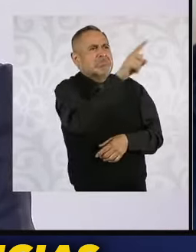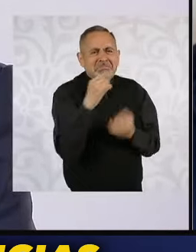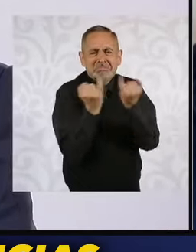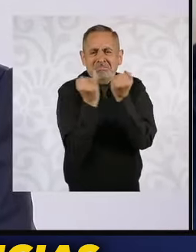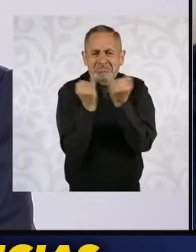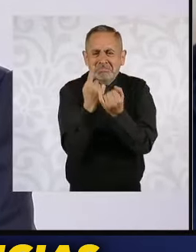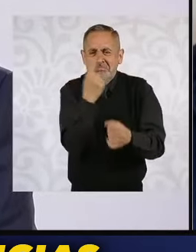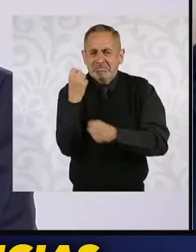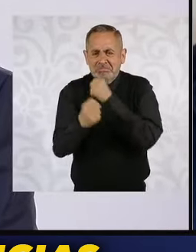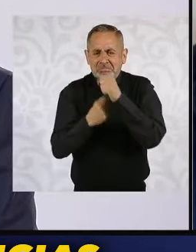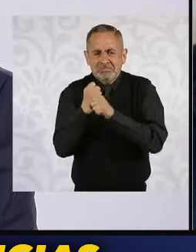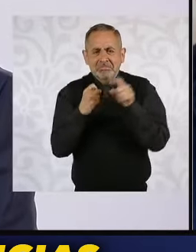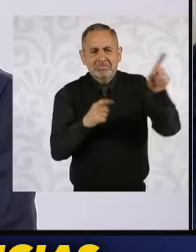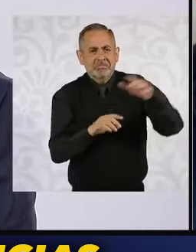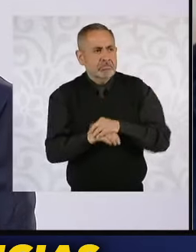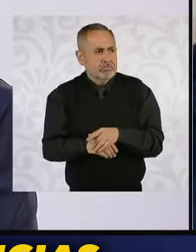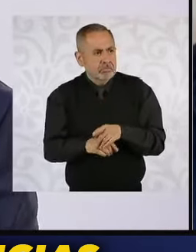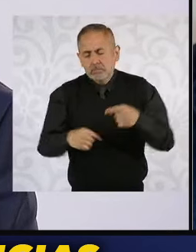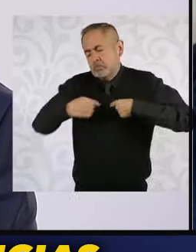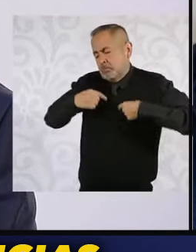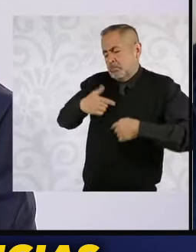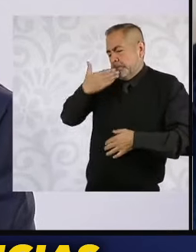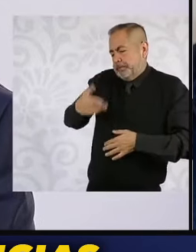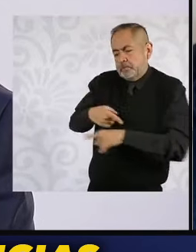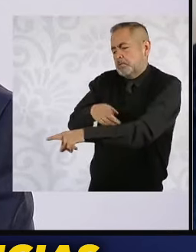Sería tanto como decir que allá es bueno y aquí es malo.